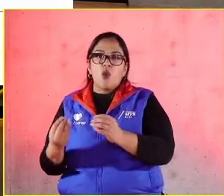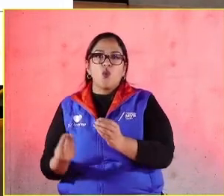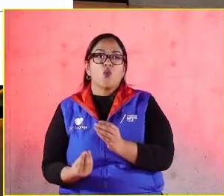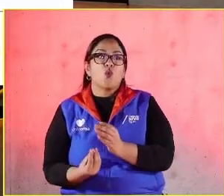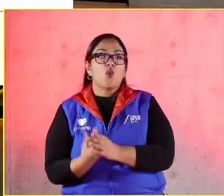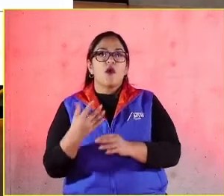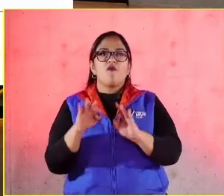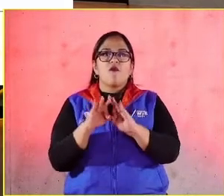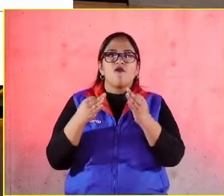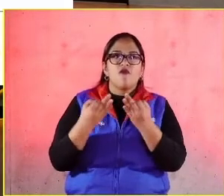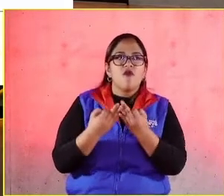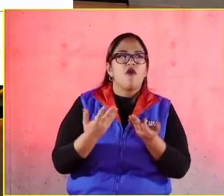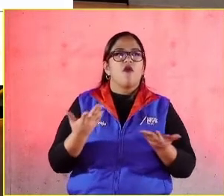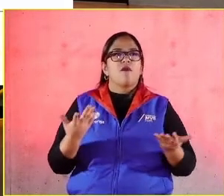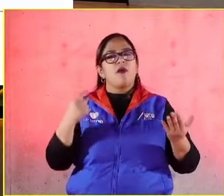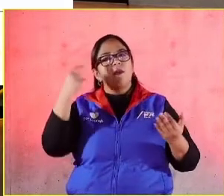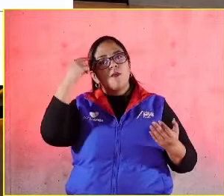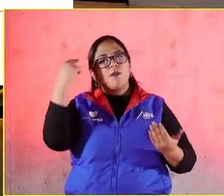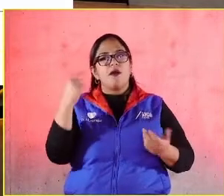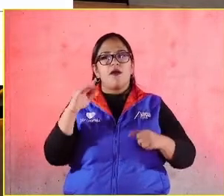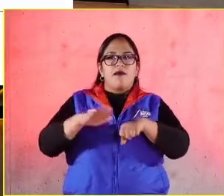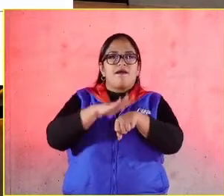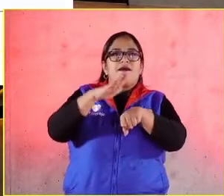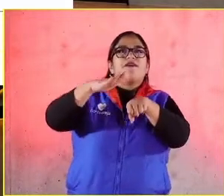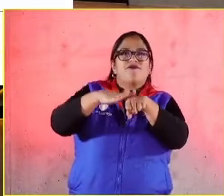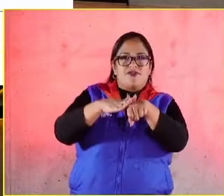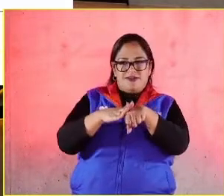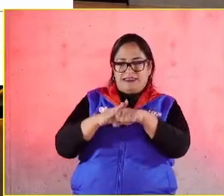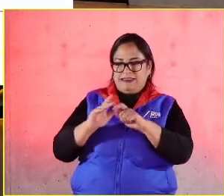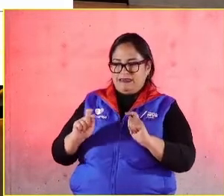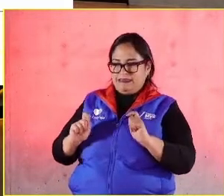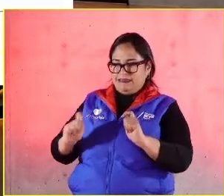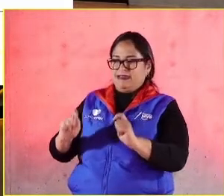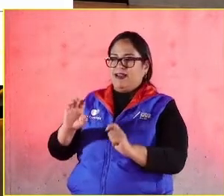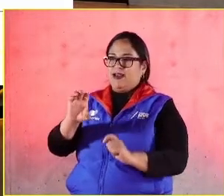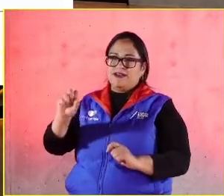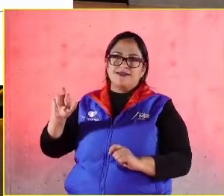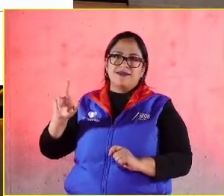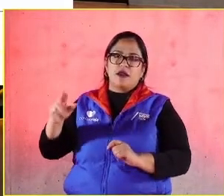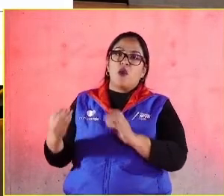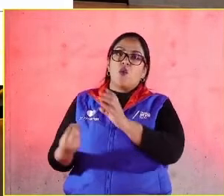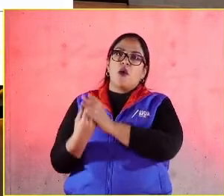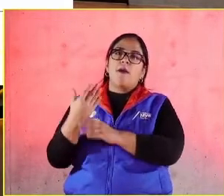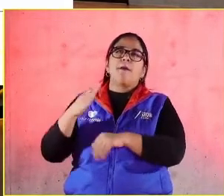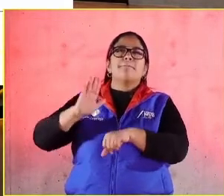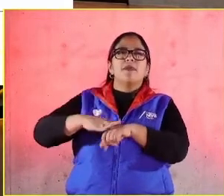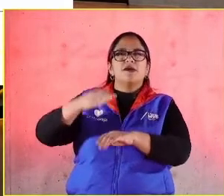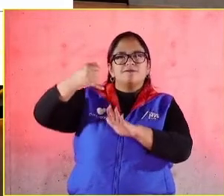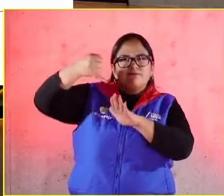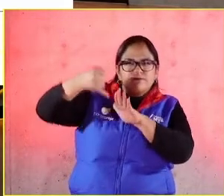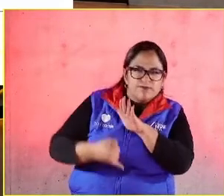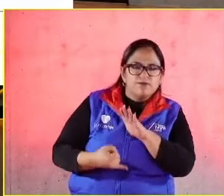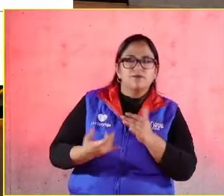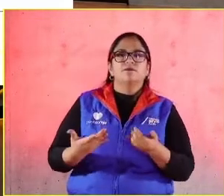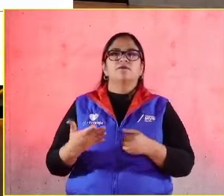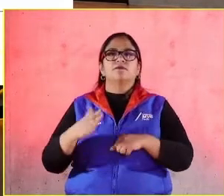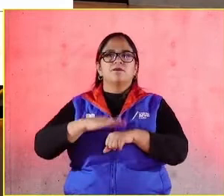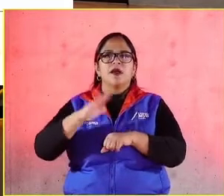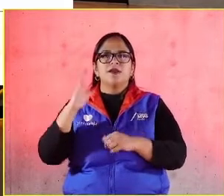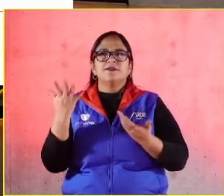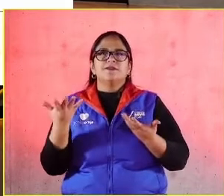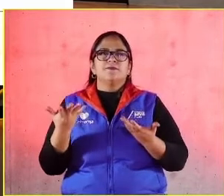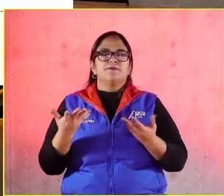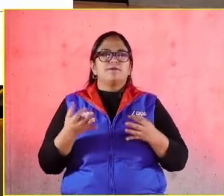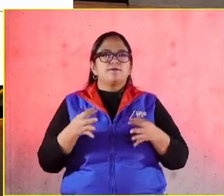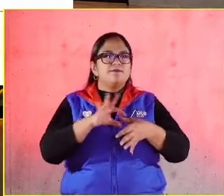la calificación del distintivo, un modelo mucho más analítico, un modelo más apegado